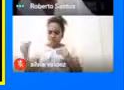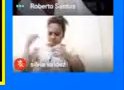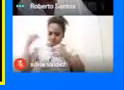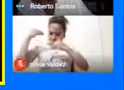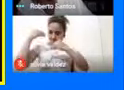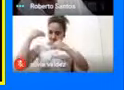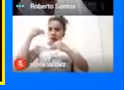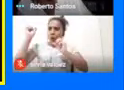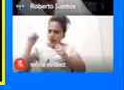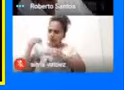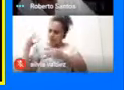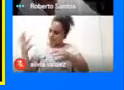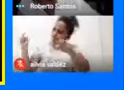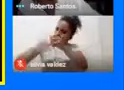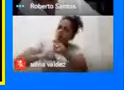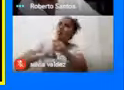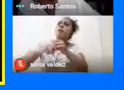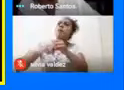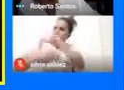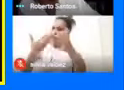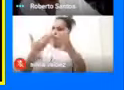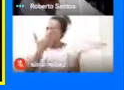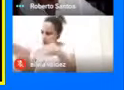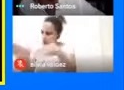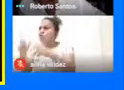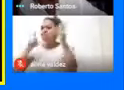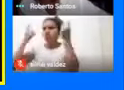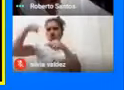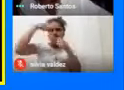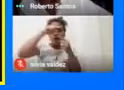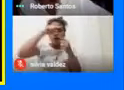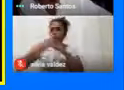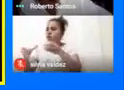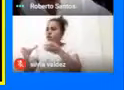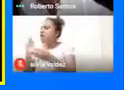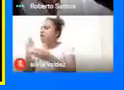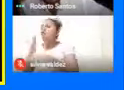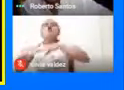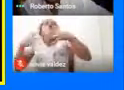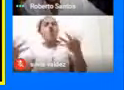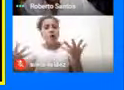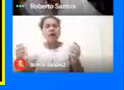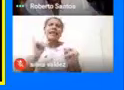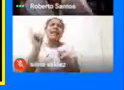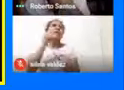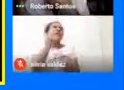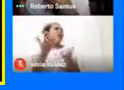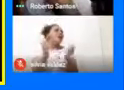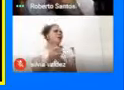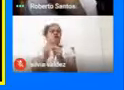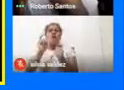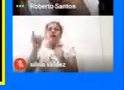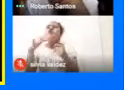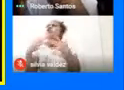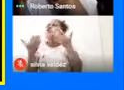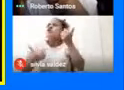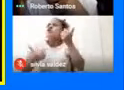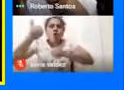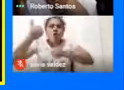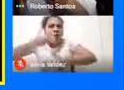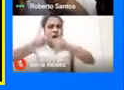vincular A estos procesos De acercamiento Y planificación Del turismo Con comunidades indígenas Digamos que Como que ¿Cuál es esa?